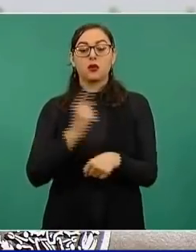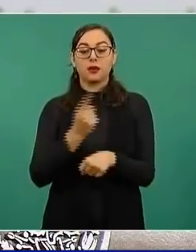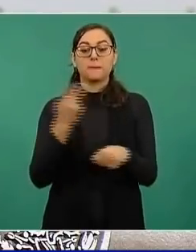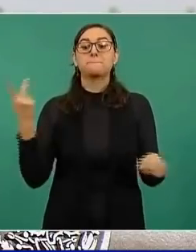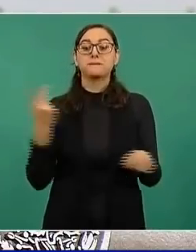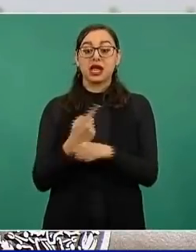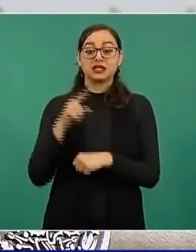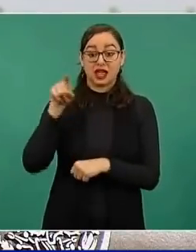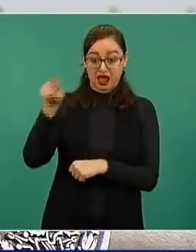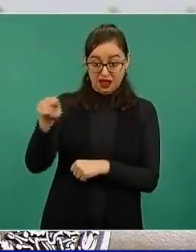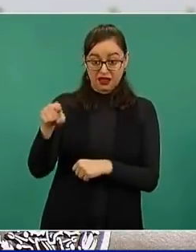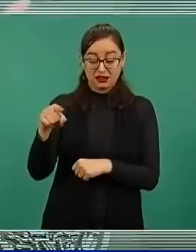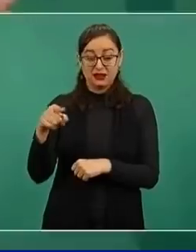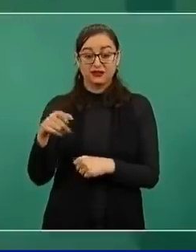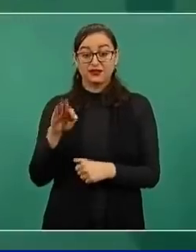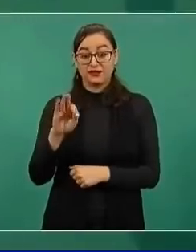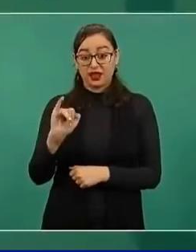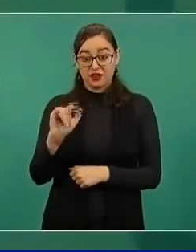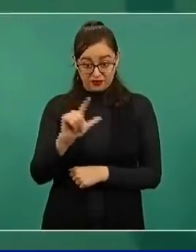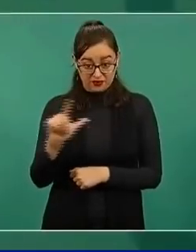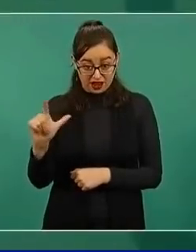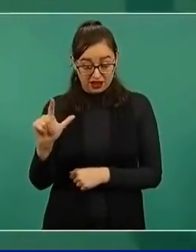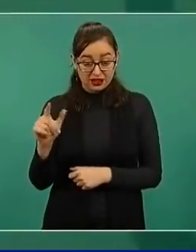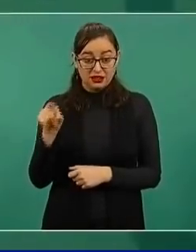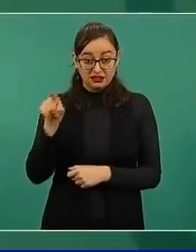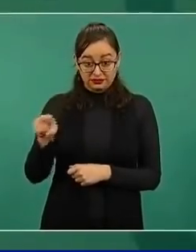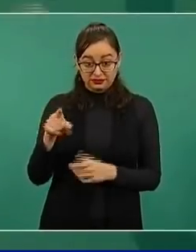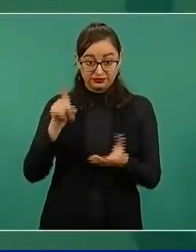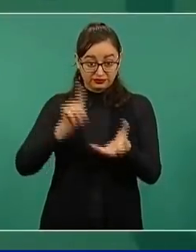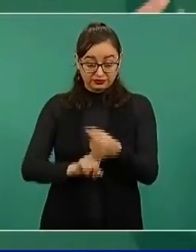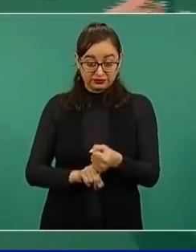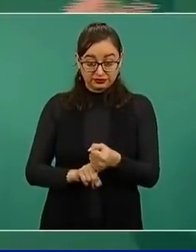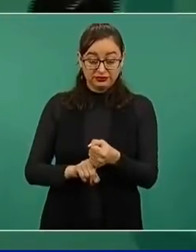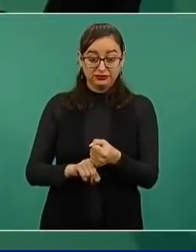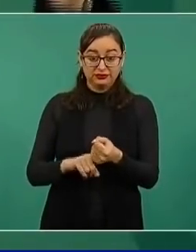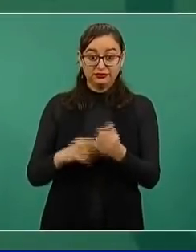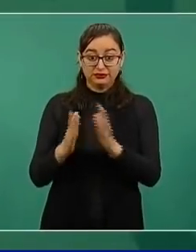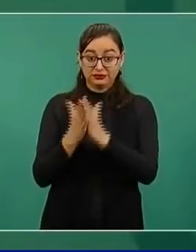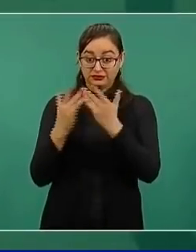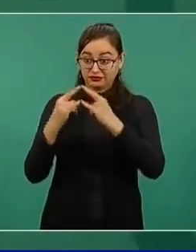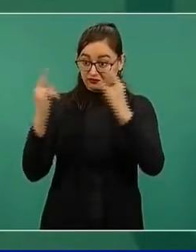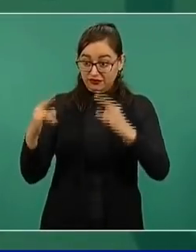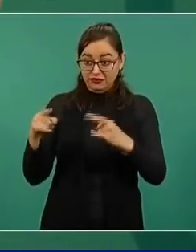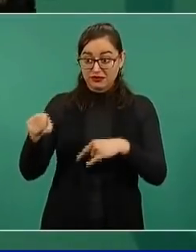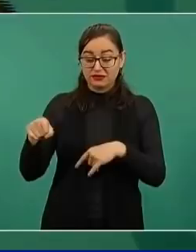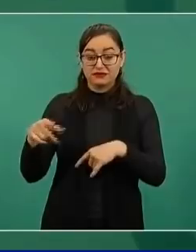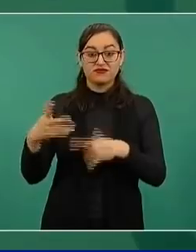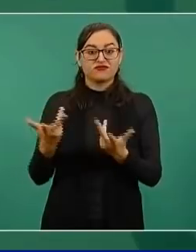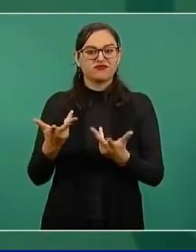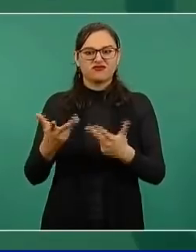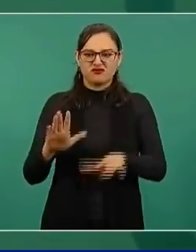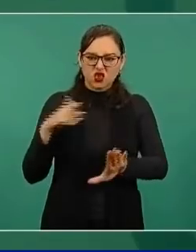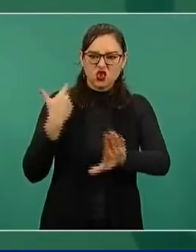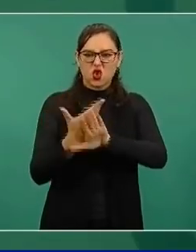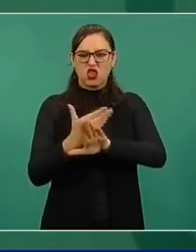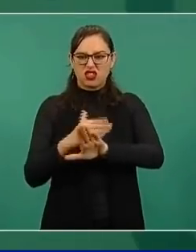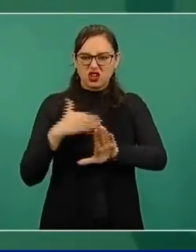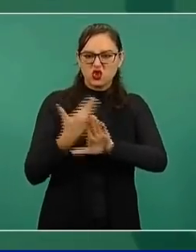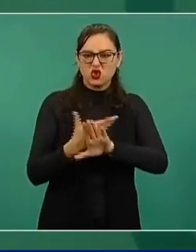a atacarnos en la Feria del Libro.